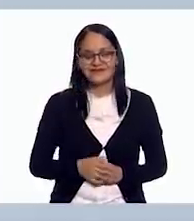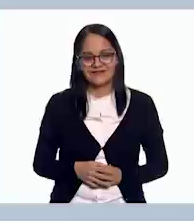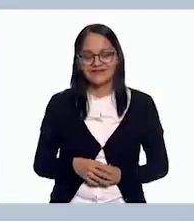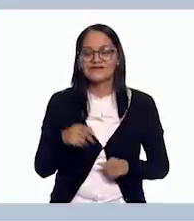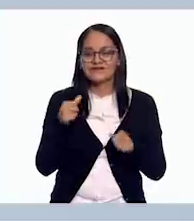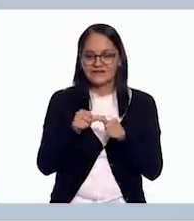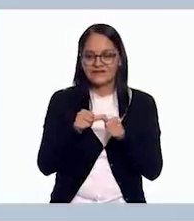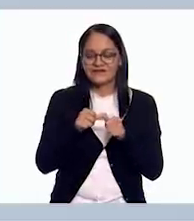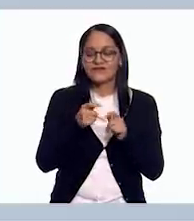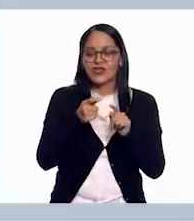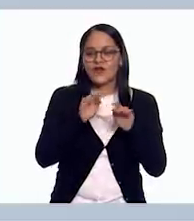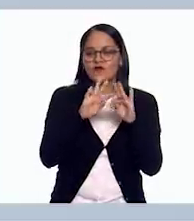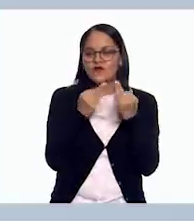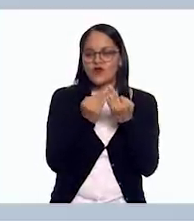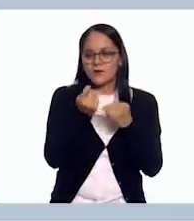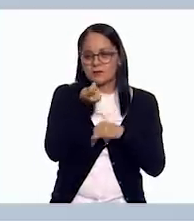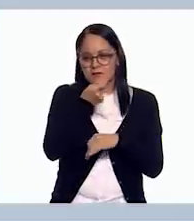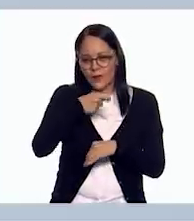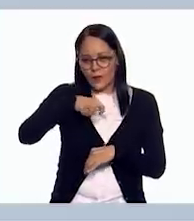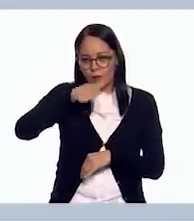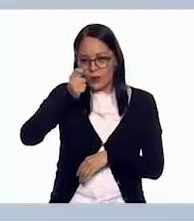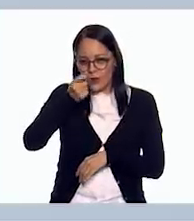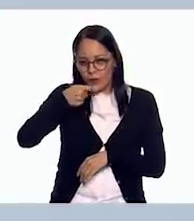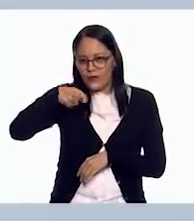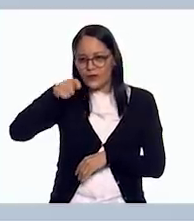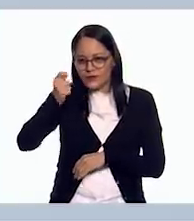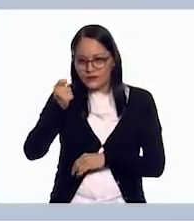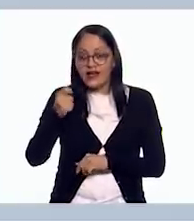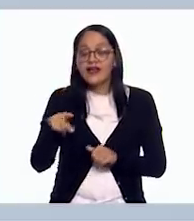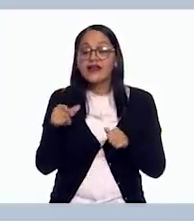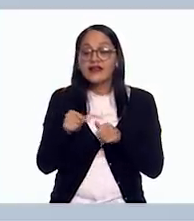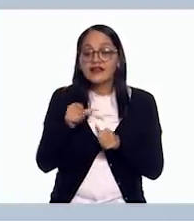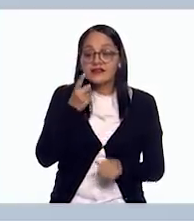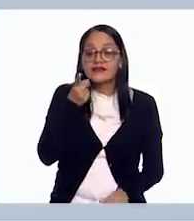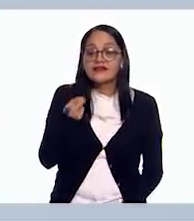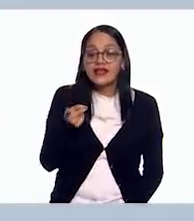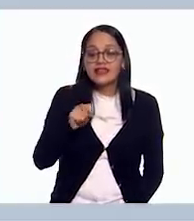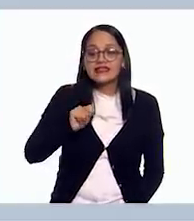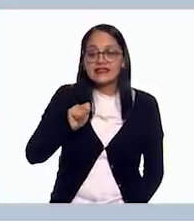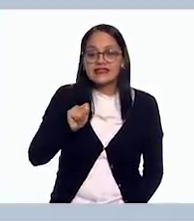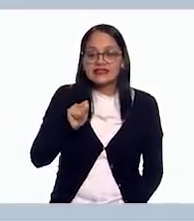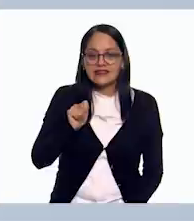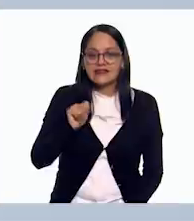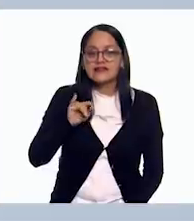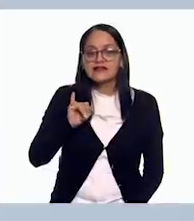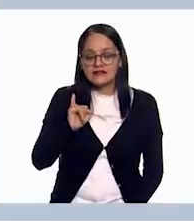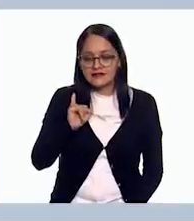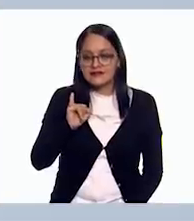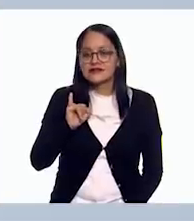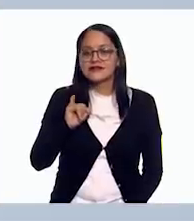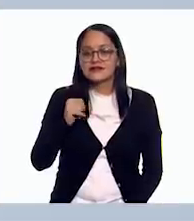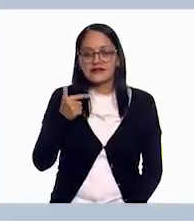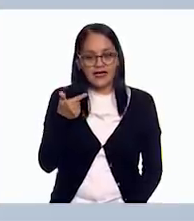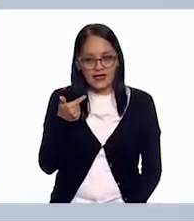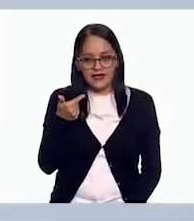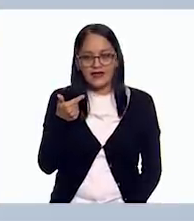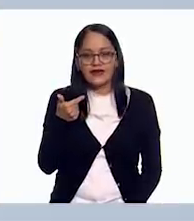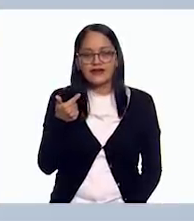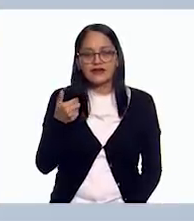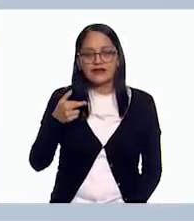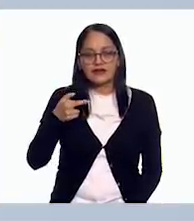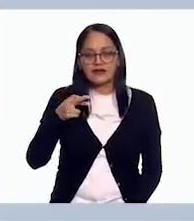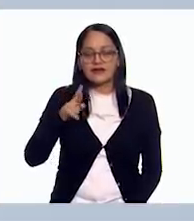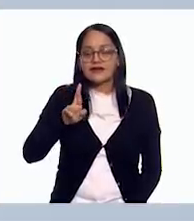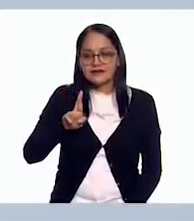Esta es la letra cursiva. Y aquí dice t, i, gr, gr,